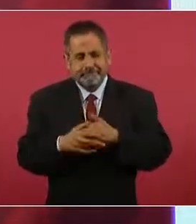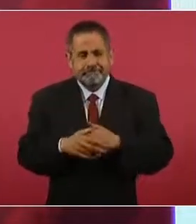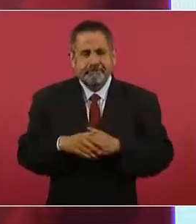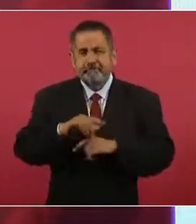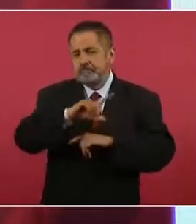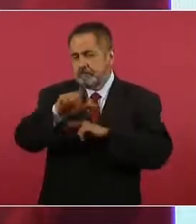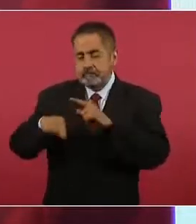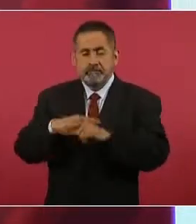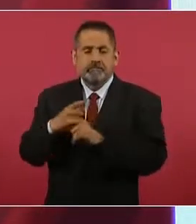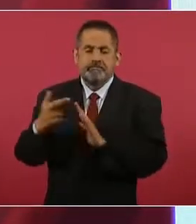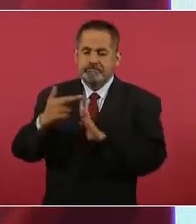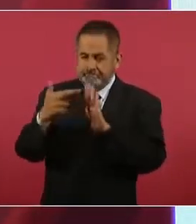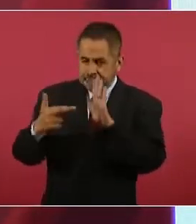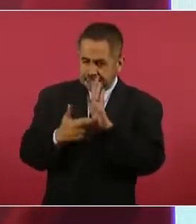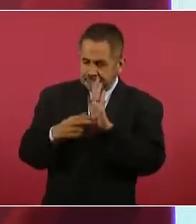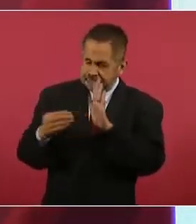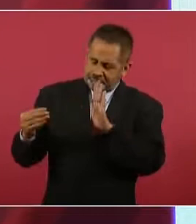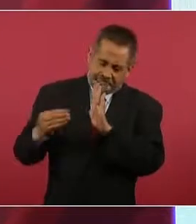reglamentó,